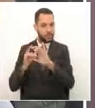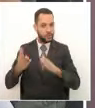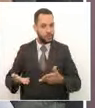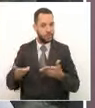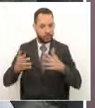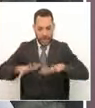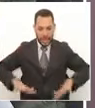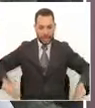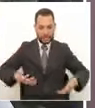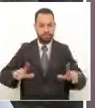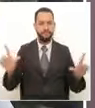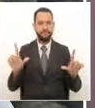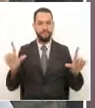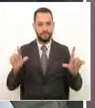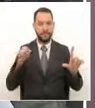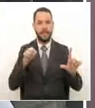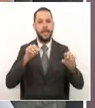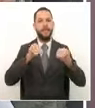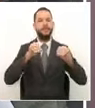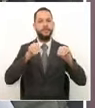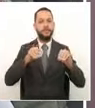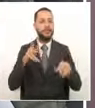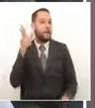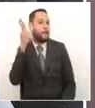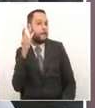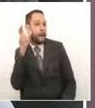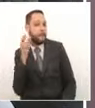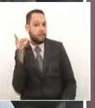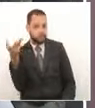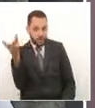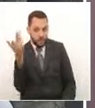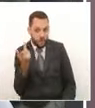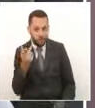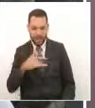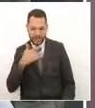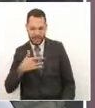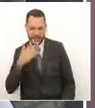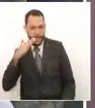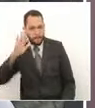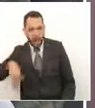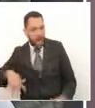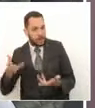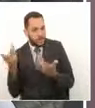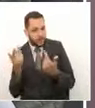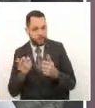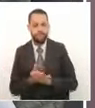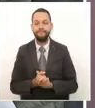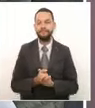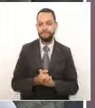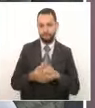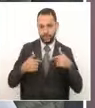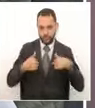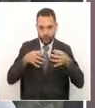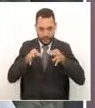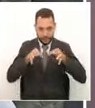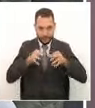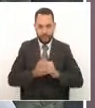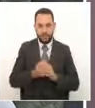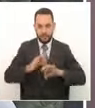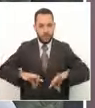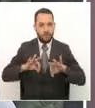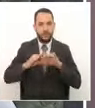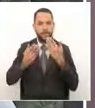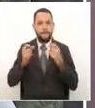por el gobernador de los risaraldenses para escuchar a los risaraldenses. Doctora Sandra, frente a las dos inquietudes. Muchas gracias por,